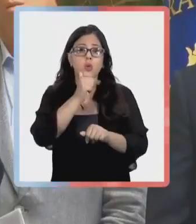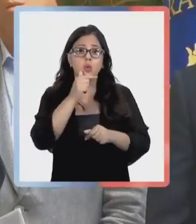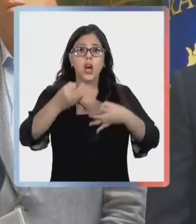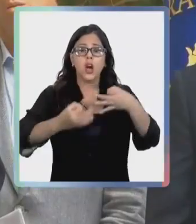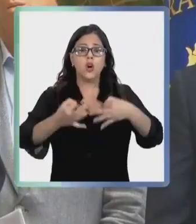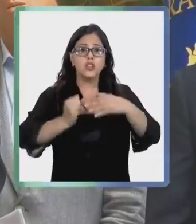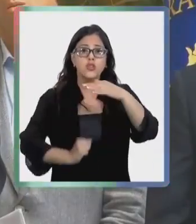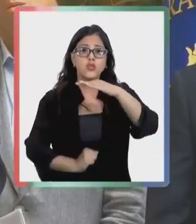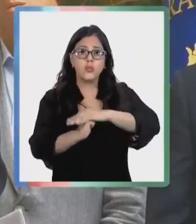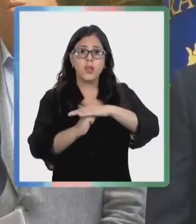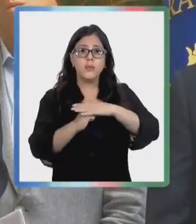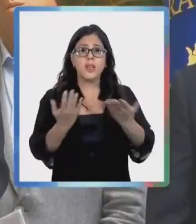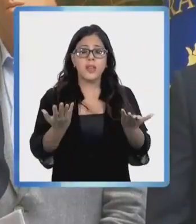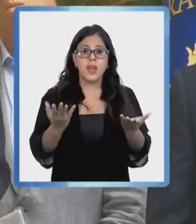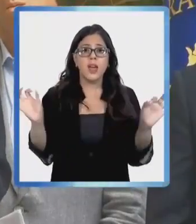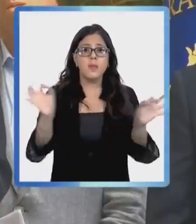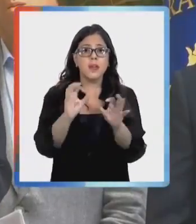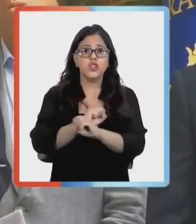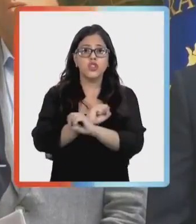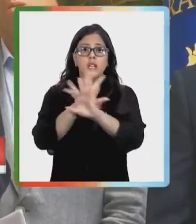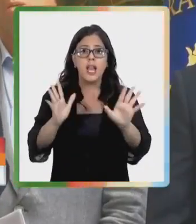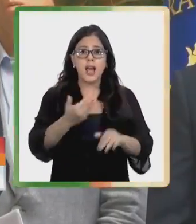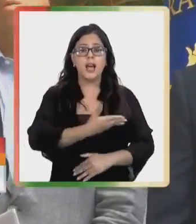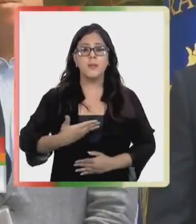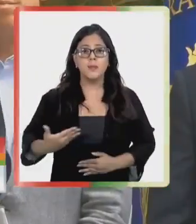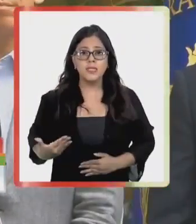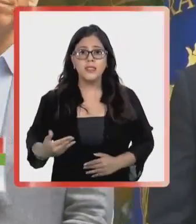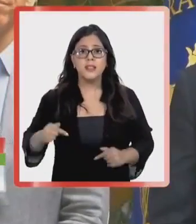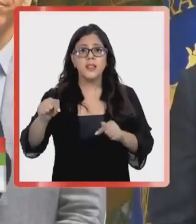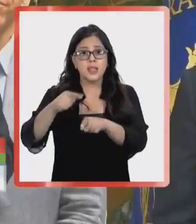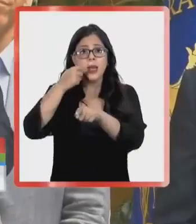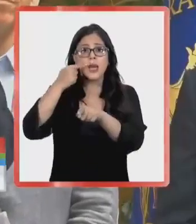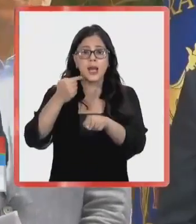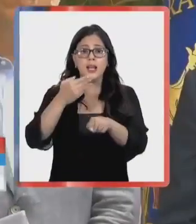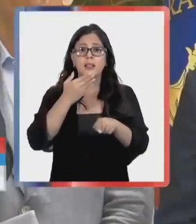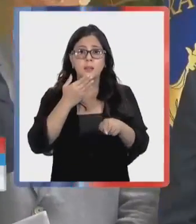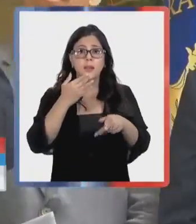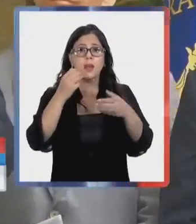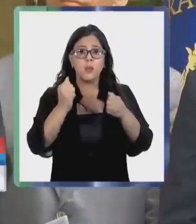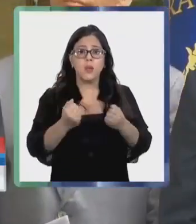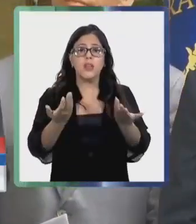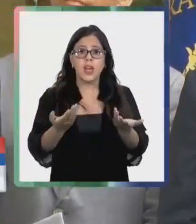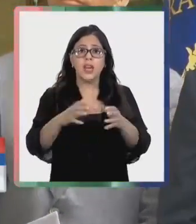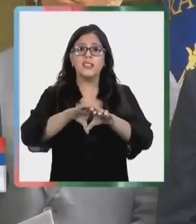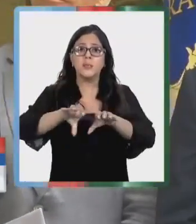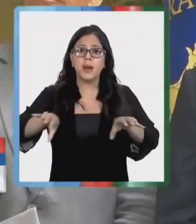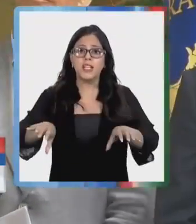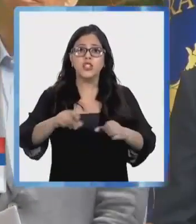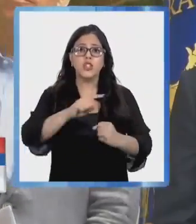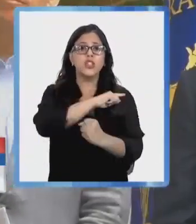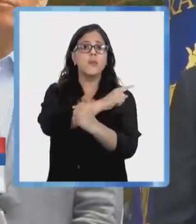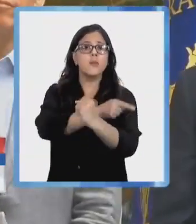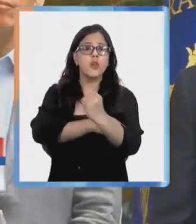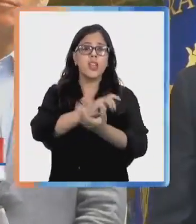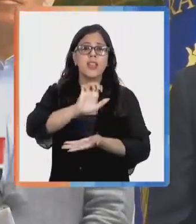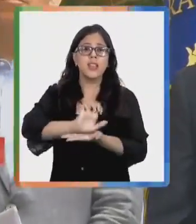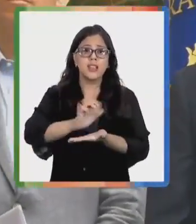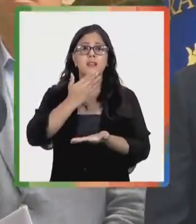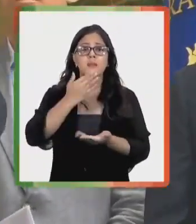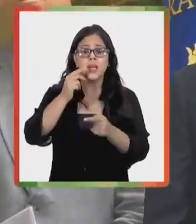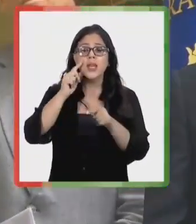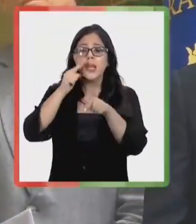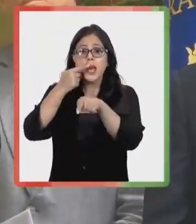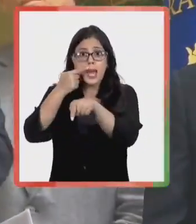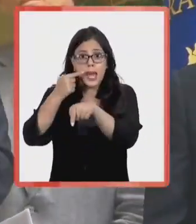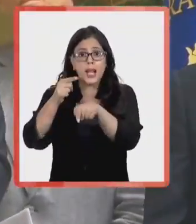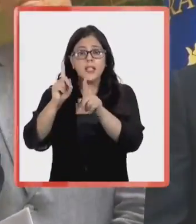queda alguna duda, la Corte Suprema acaba de dejarle clarísimo al presidente que él también está sometido a la separación de poderes del Estado, que él